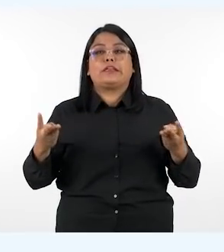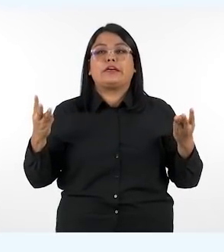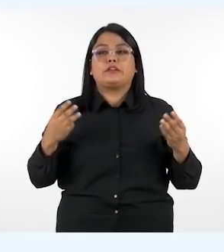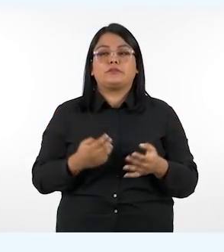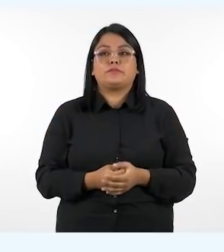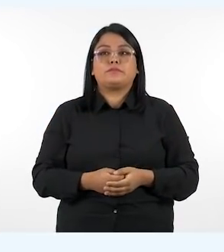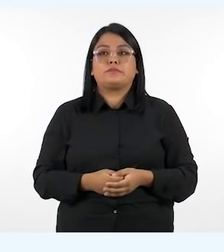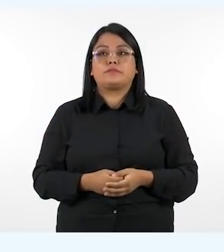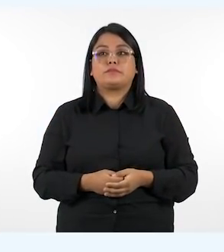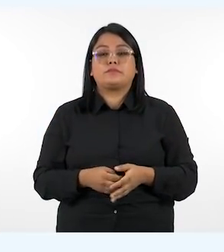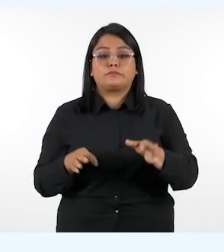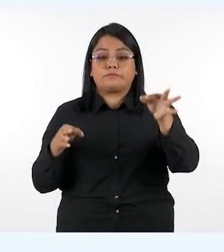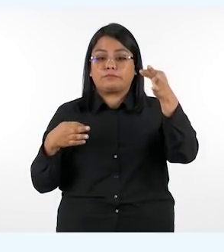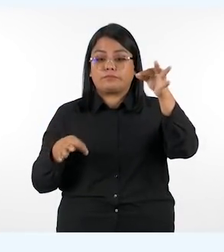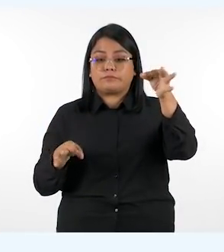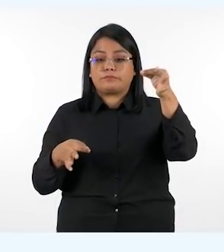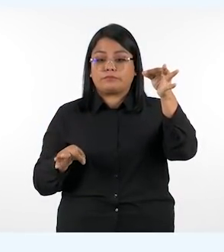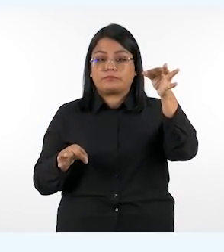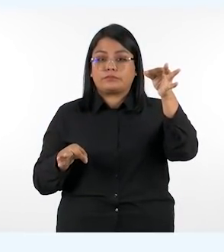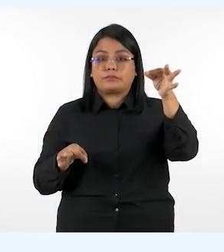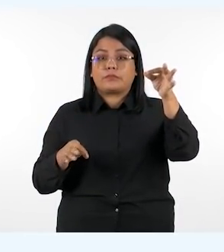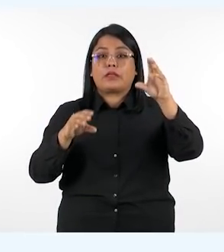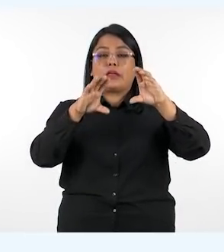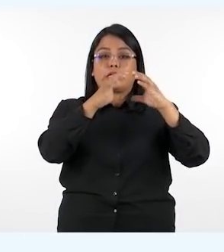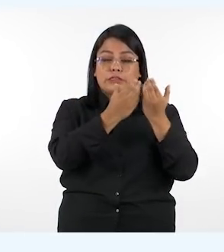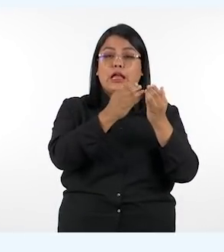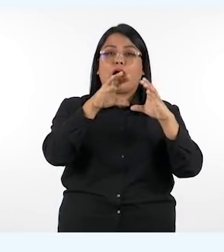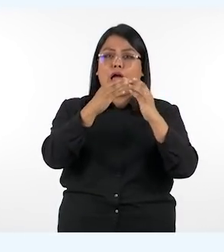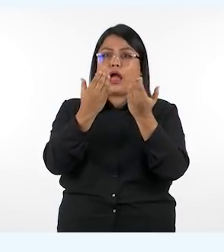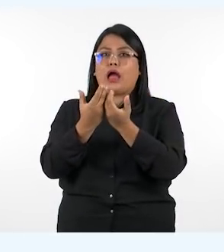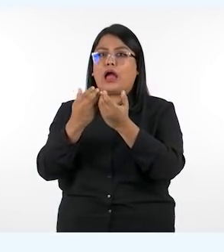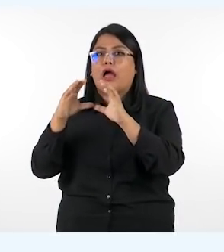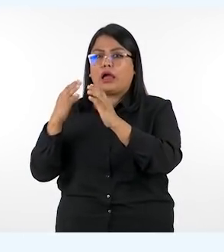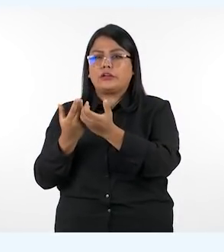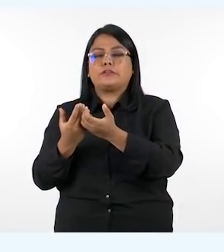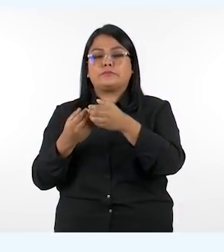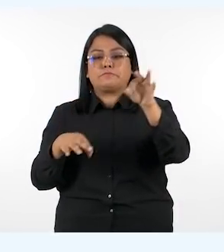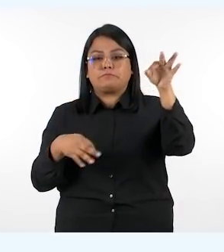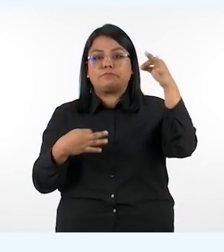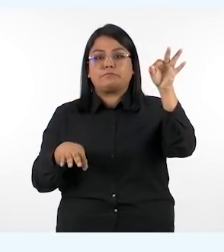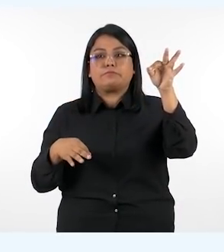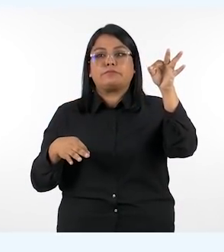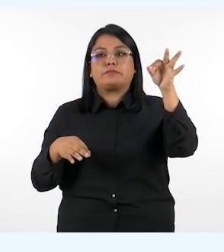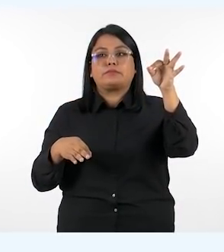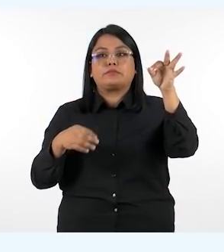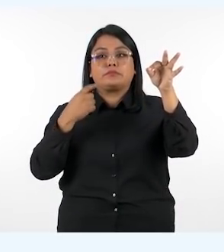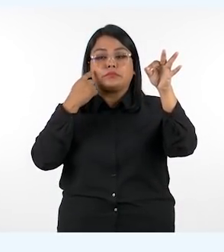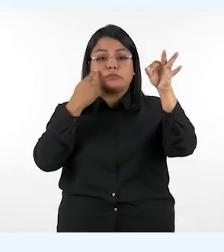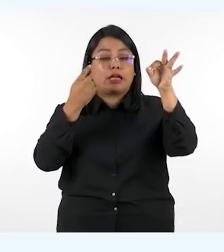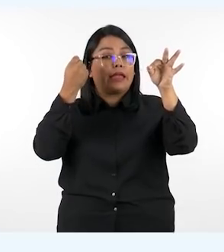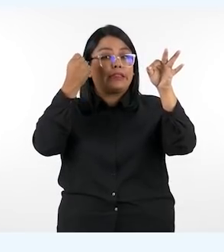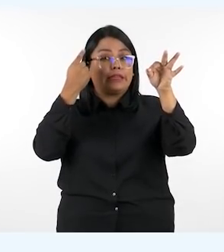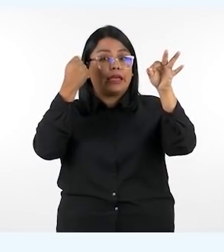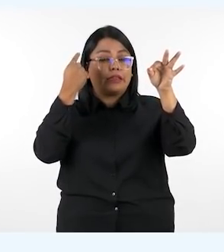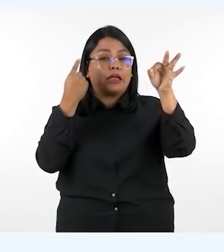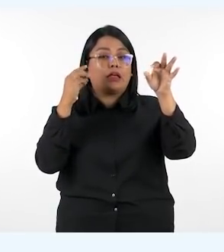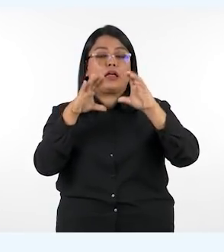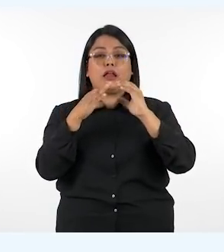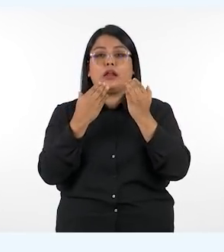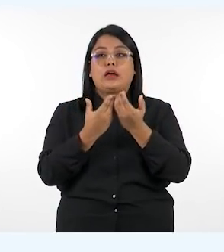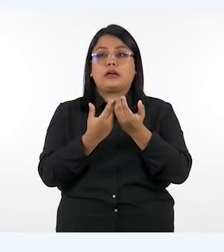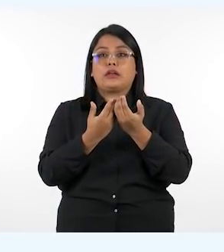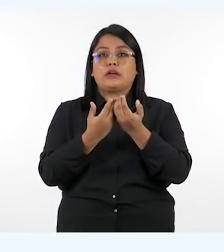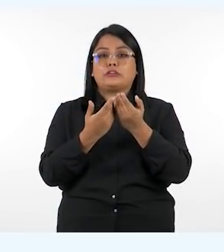se destina una página por cada clase de libro de texto se incluye el comprende de la clase